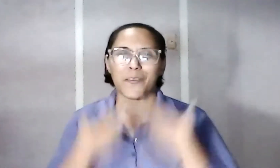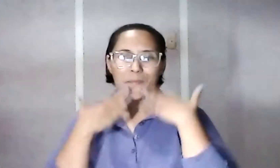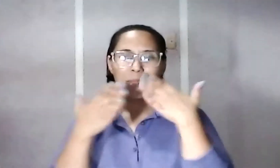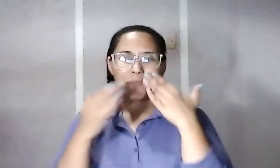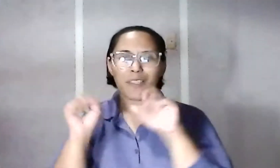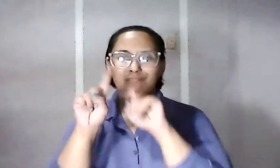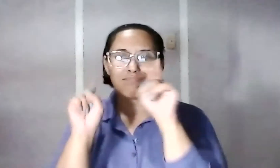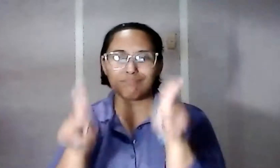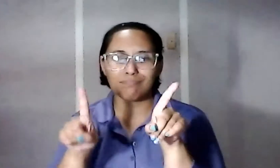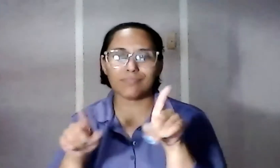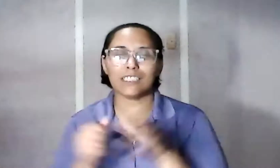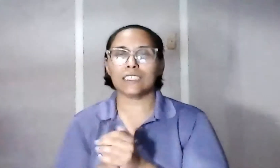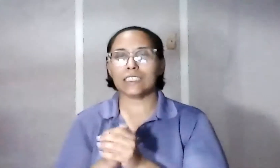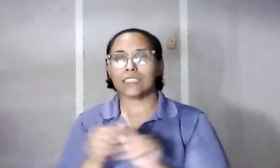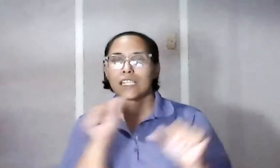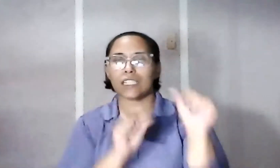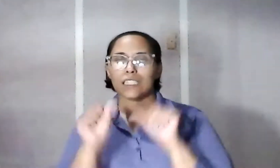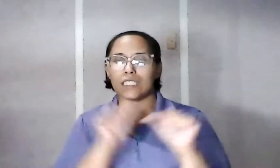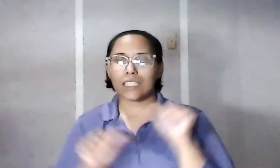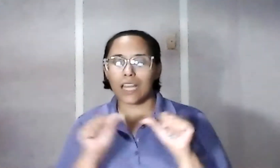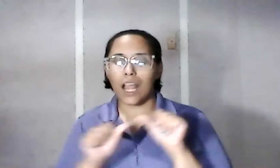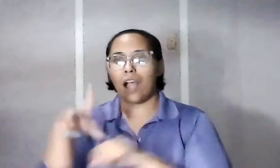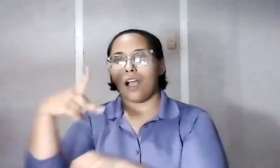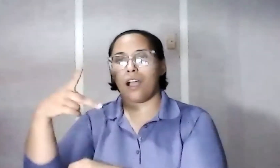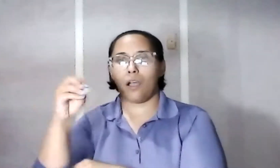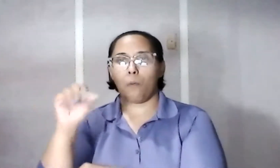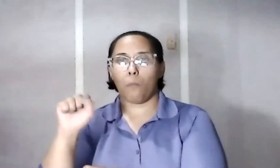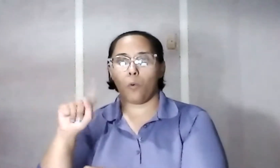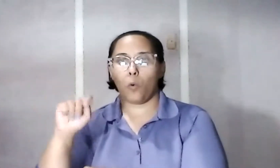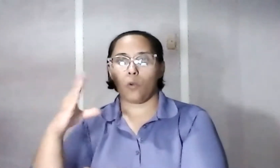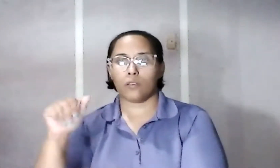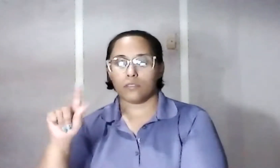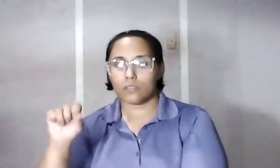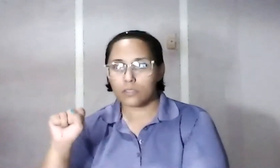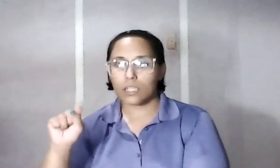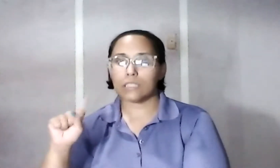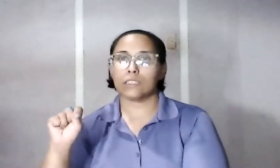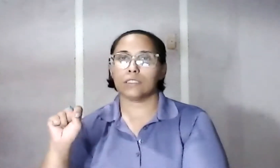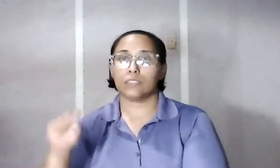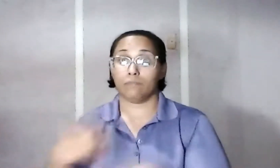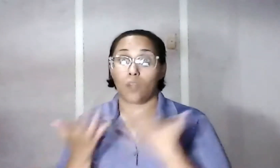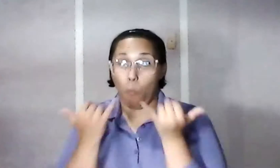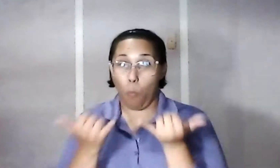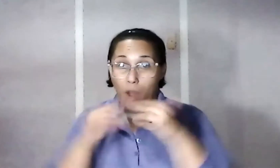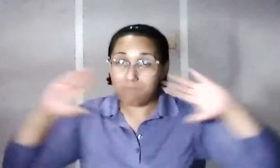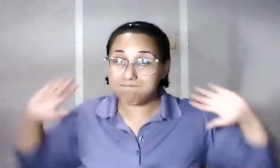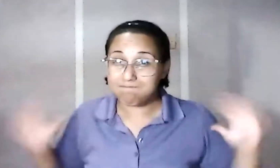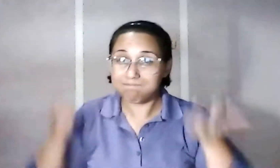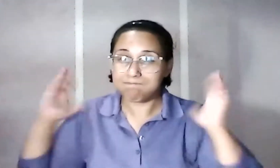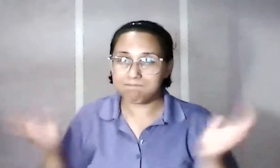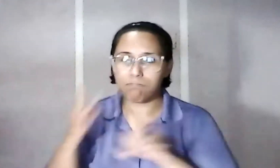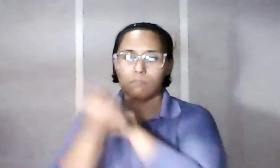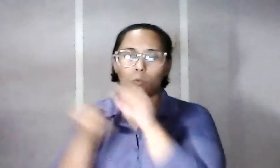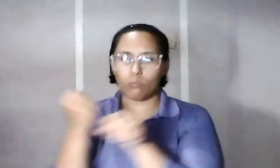Pregunta en relación a los podcasts. Han tomado mucho auge en estos años,